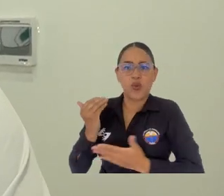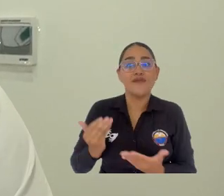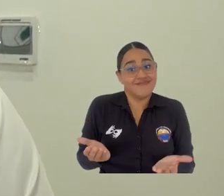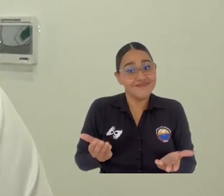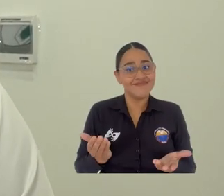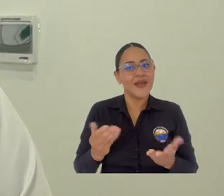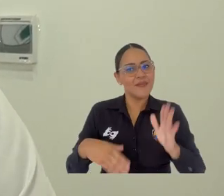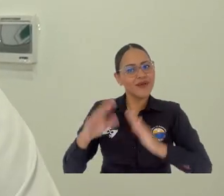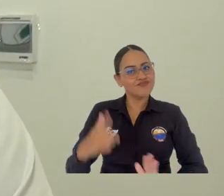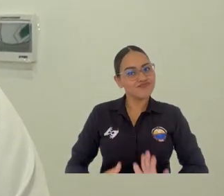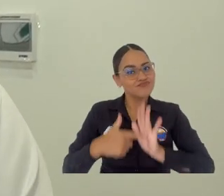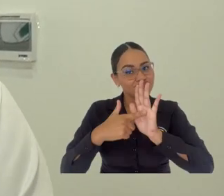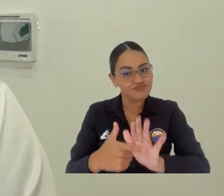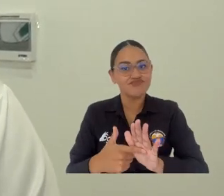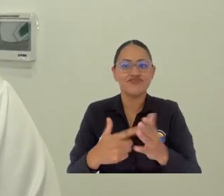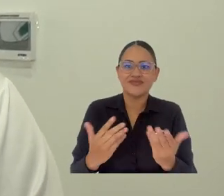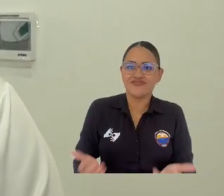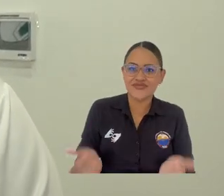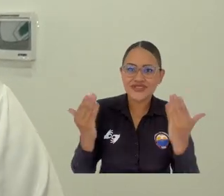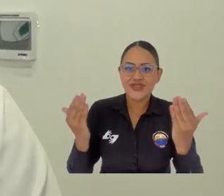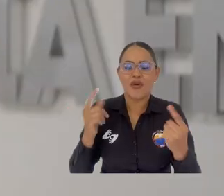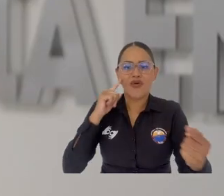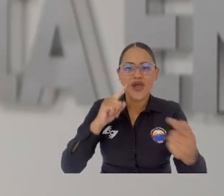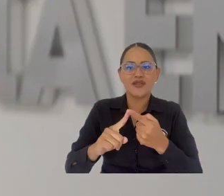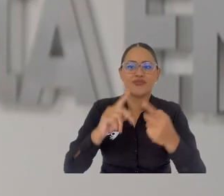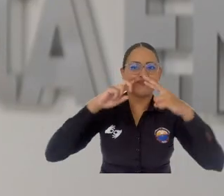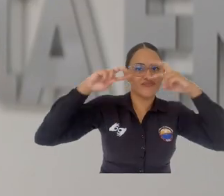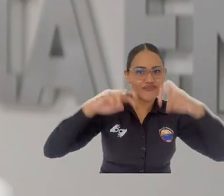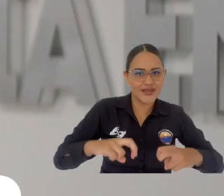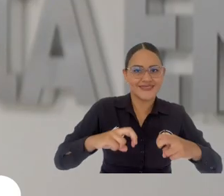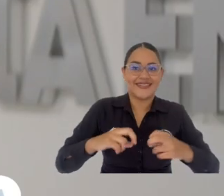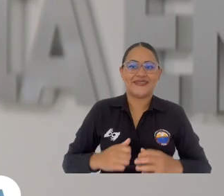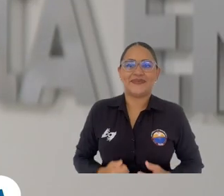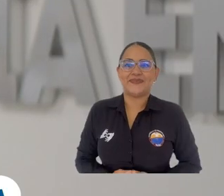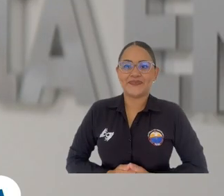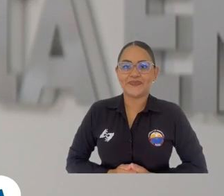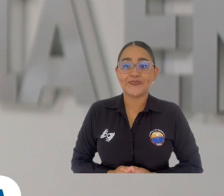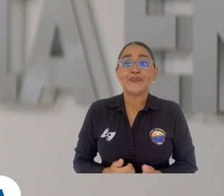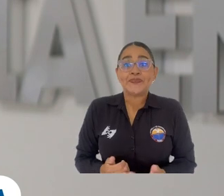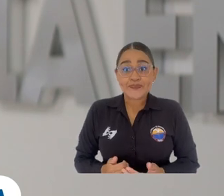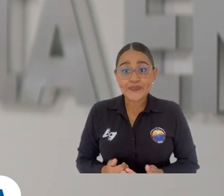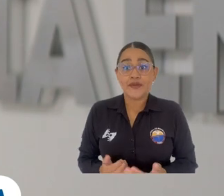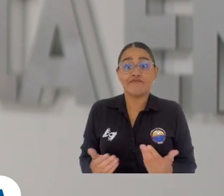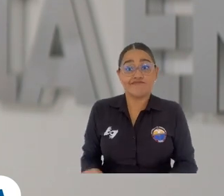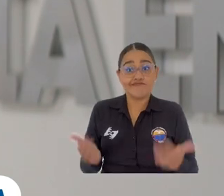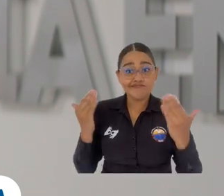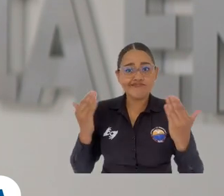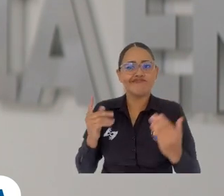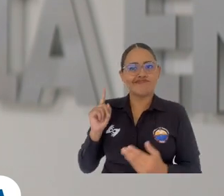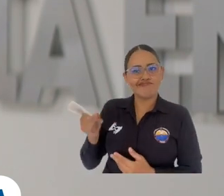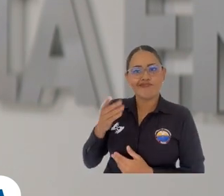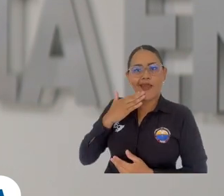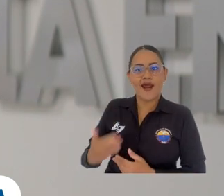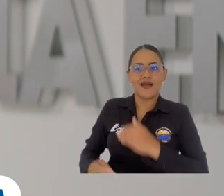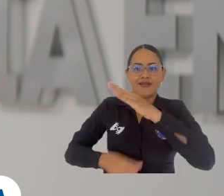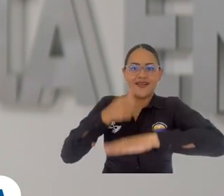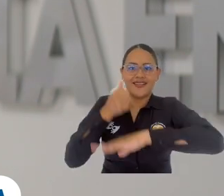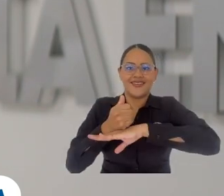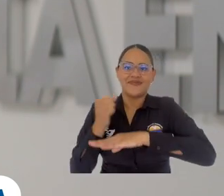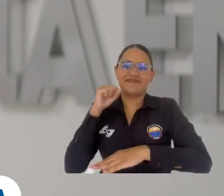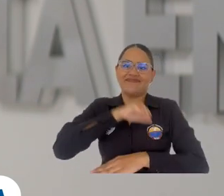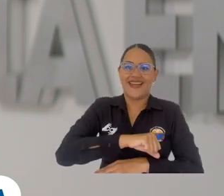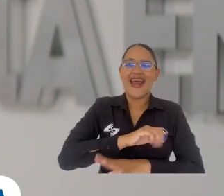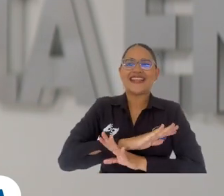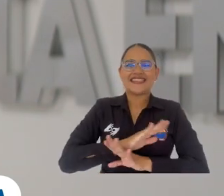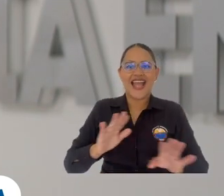presencia en territorio a través de la investigación. Esta administración del doctor Vera ha puesto una gran piedra de que aquí van a